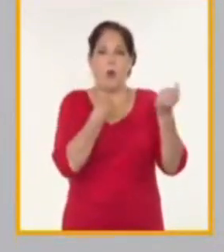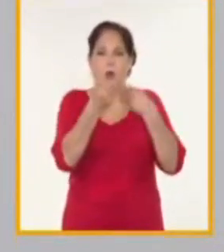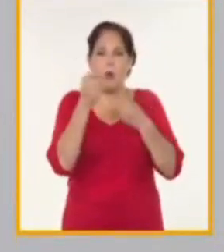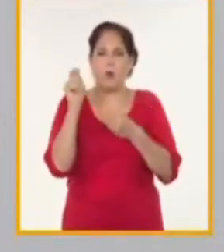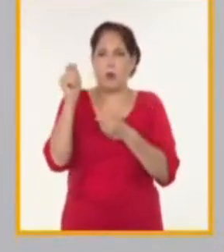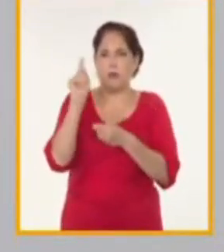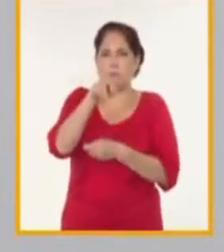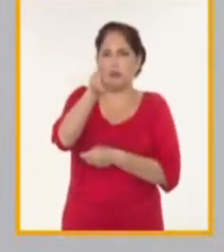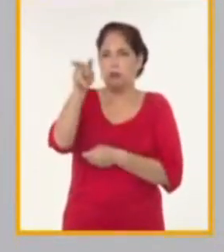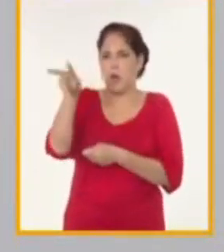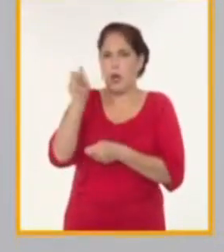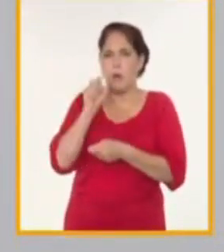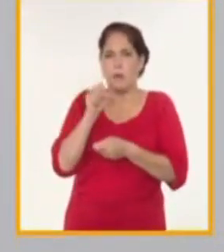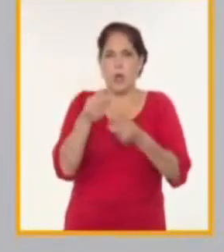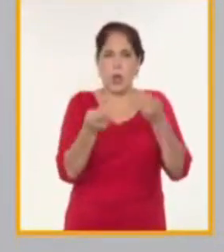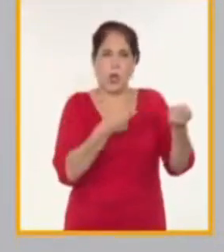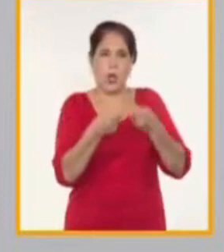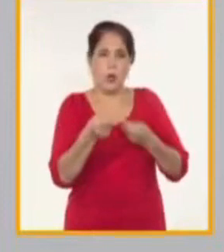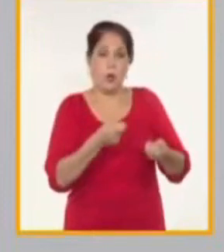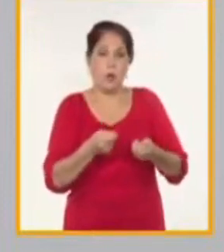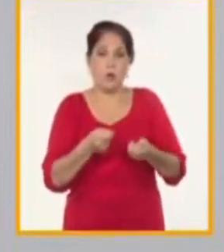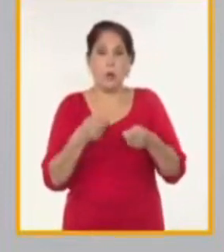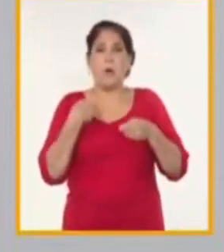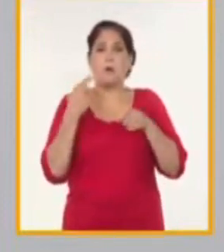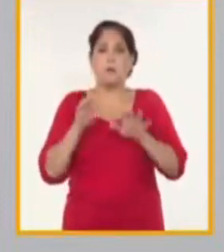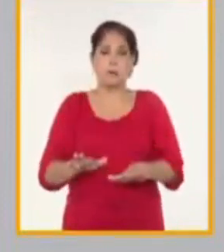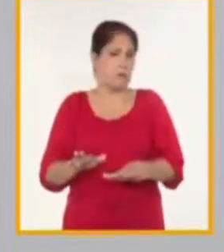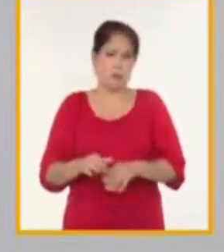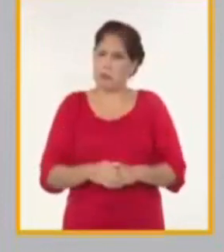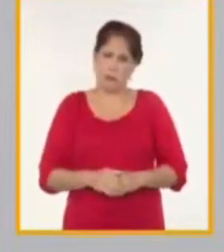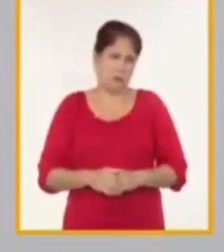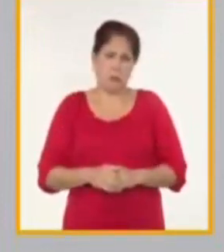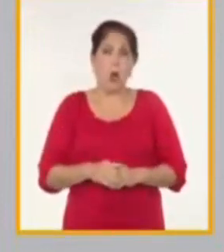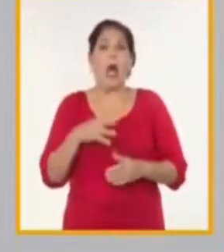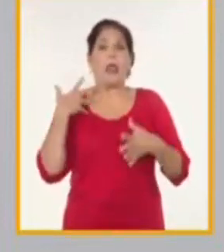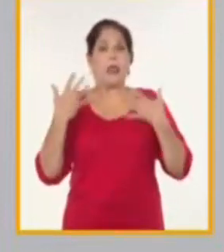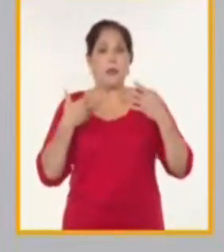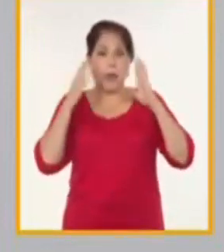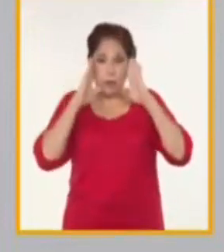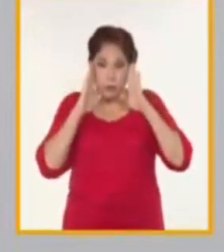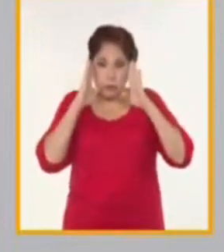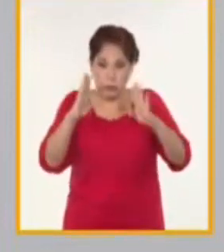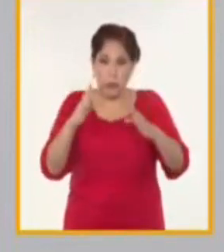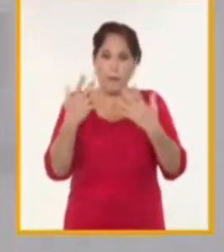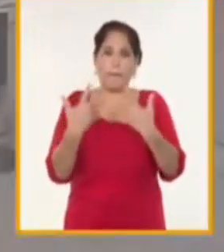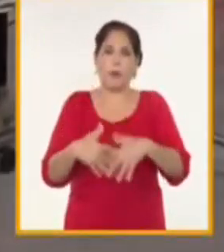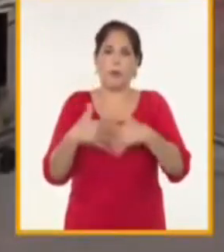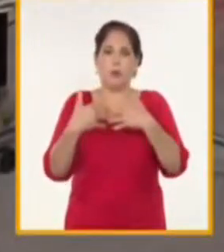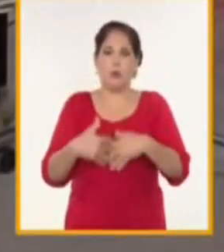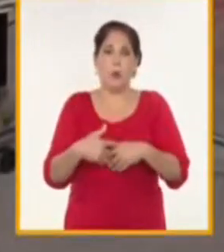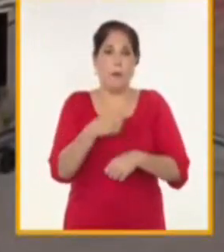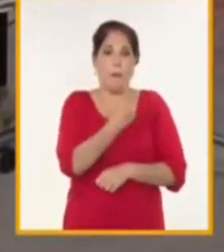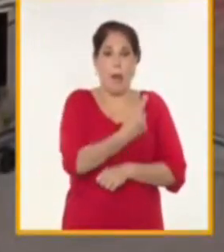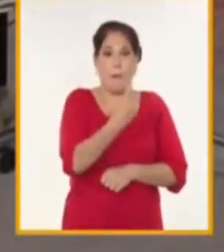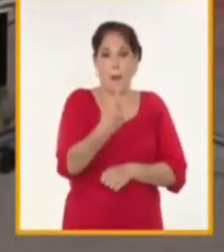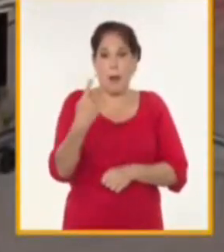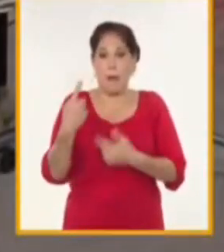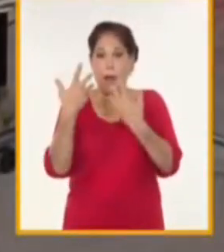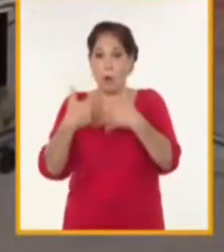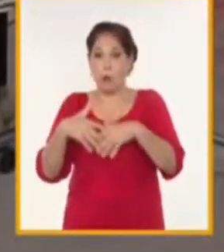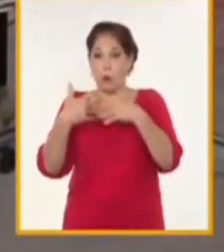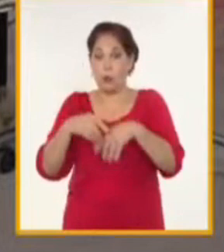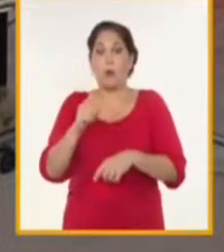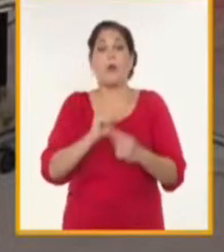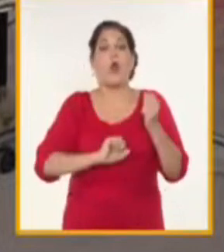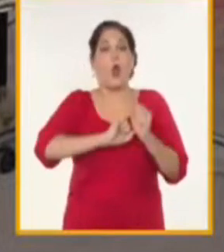Pero la zona no se ha detenido y nos hemos concentrado en las actividades productivas, en que cada una de esas industrias logre